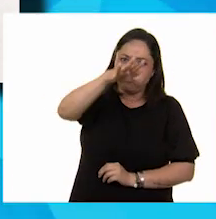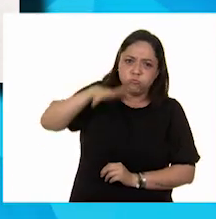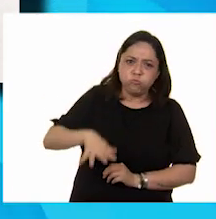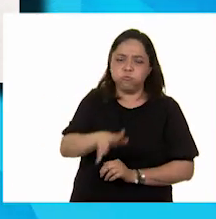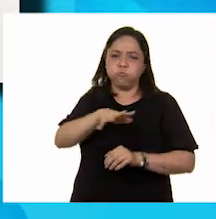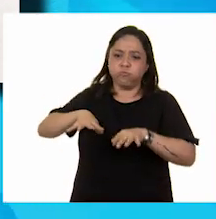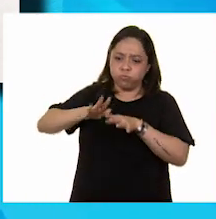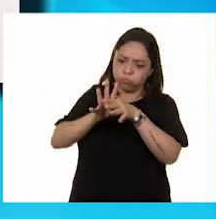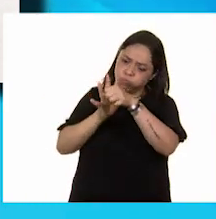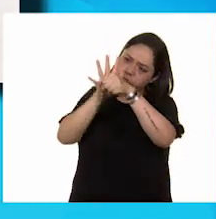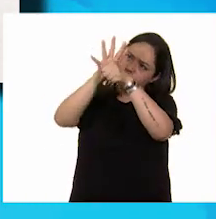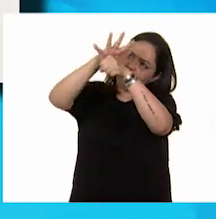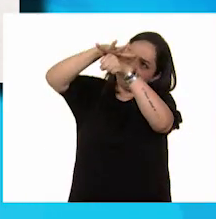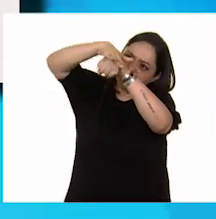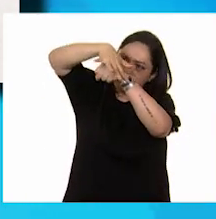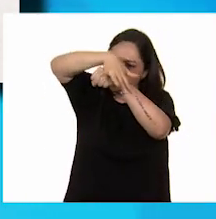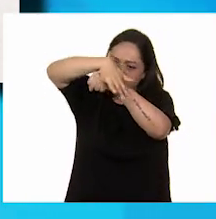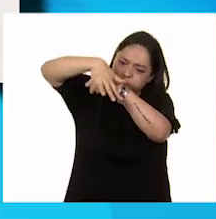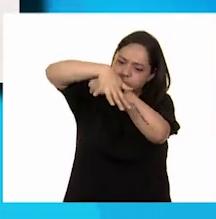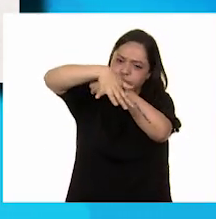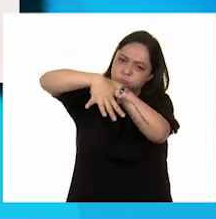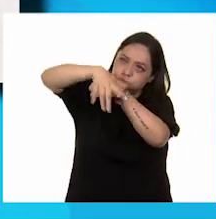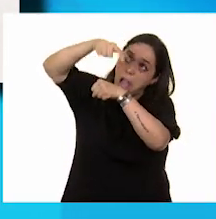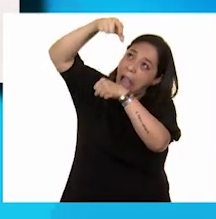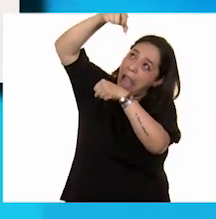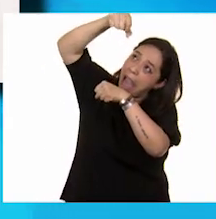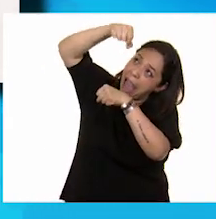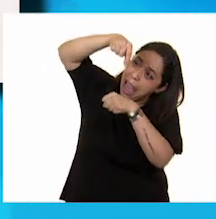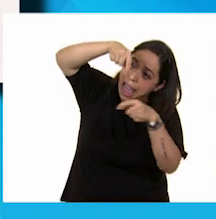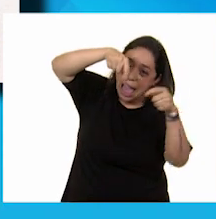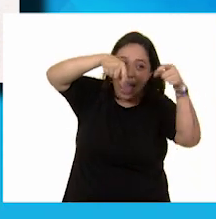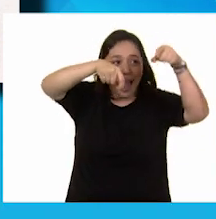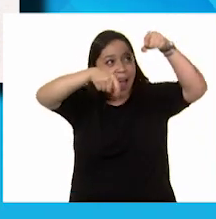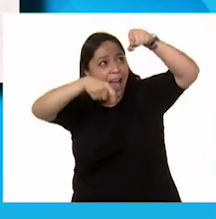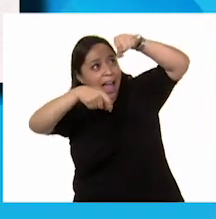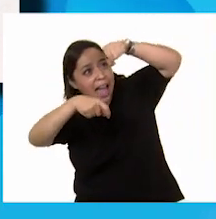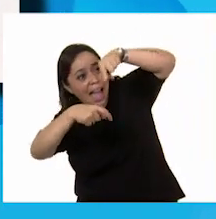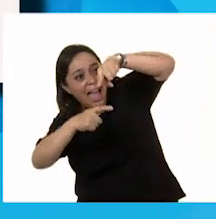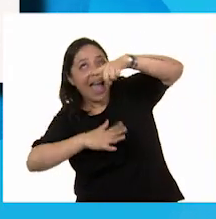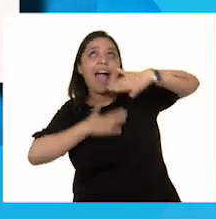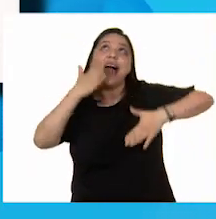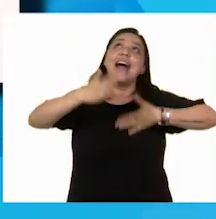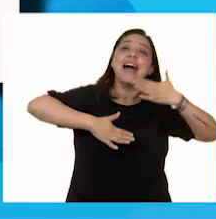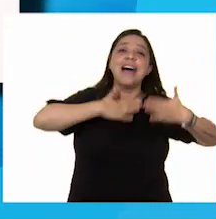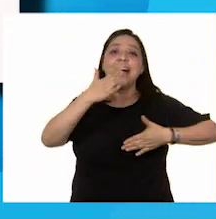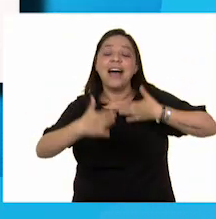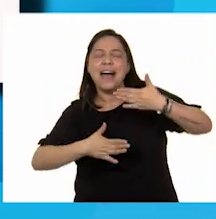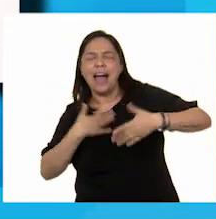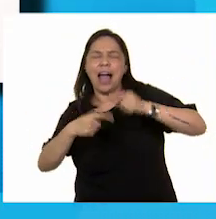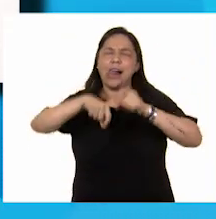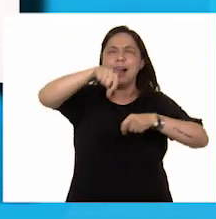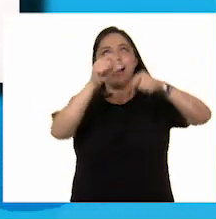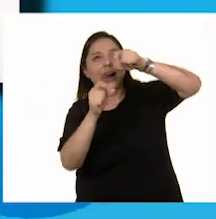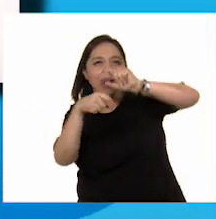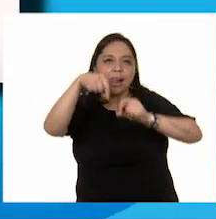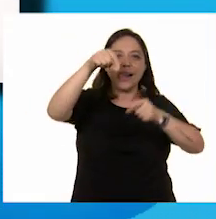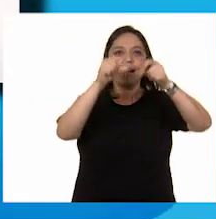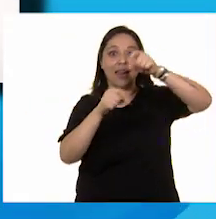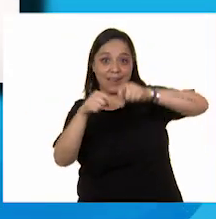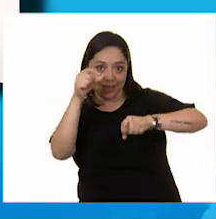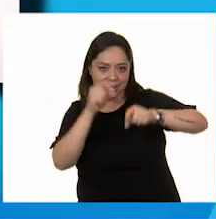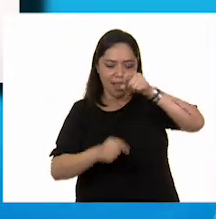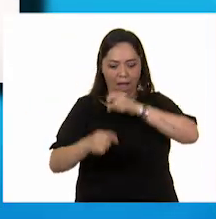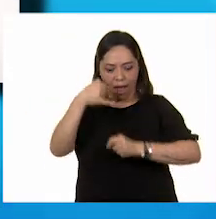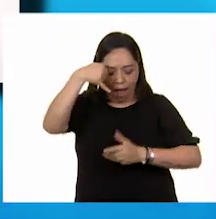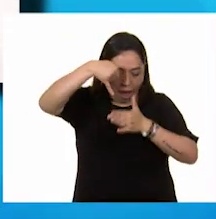gran cascada, donde cayeron llenas de alegría y de emoción. Después de zambullirse, conocer las